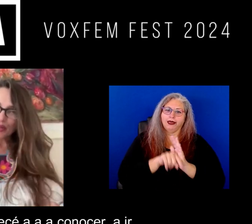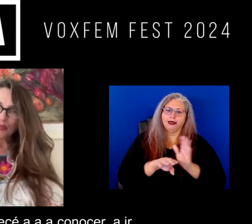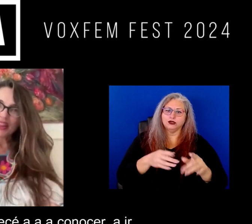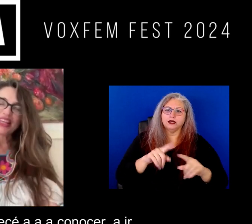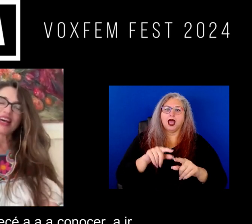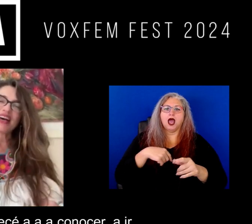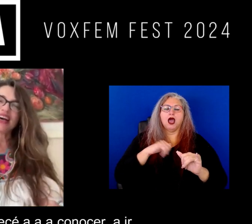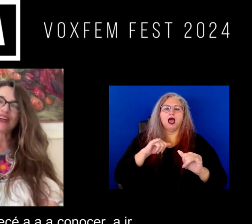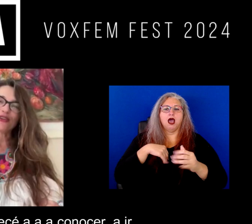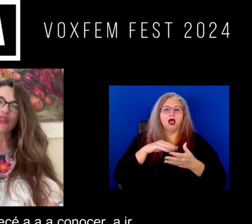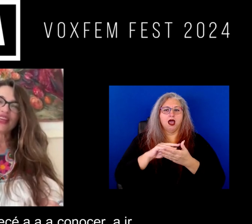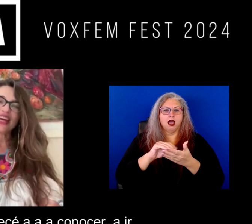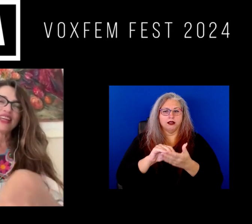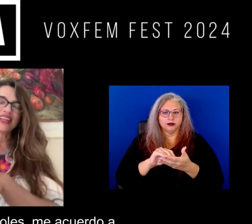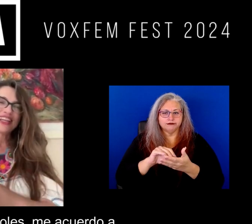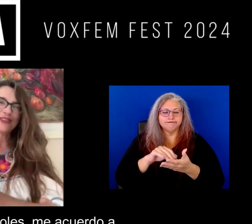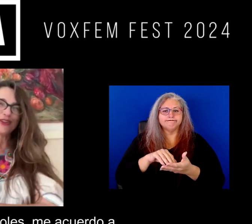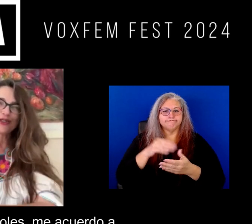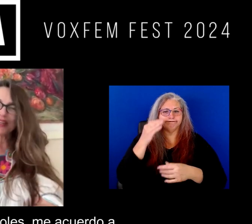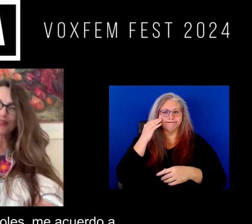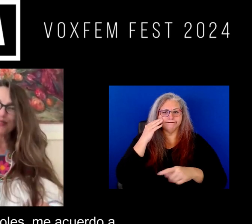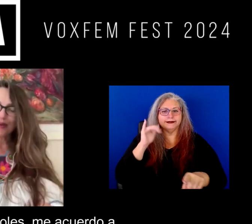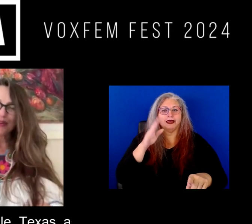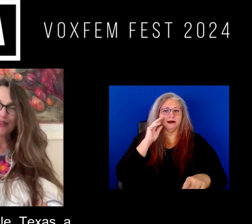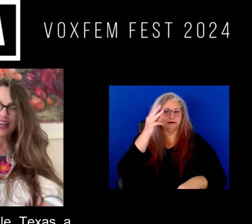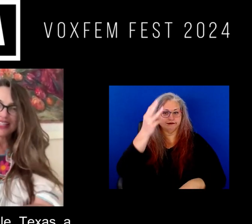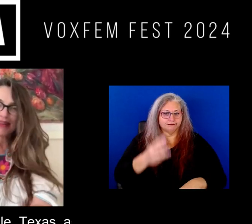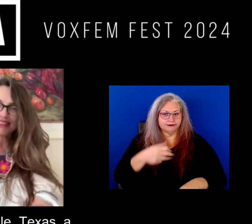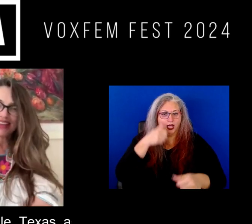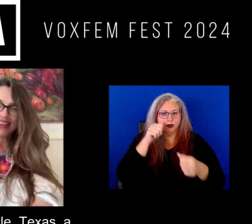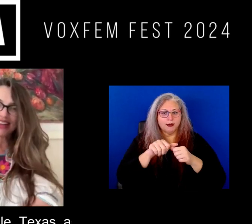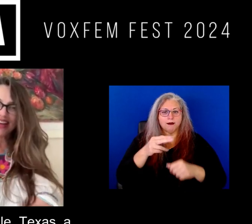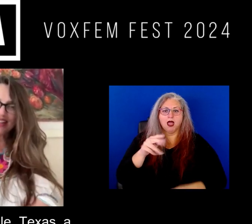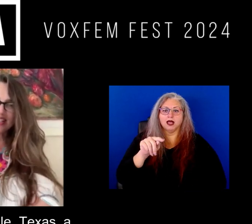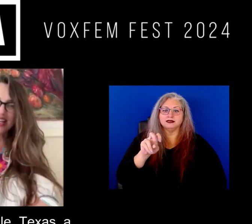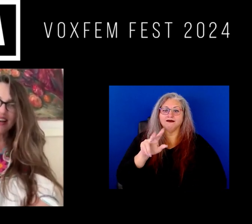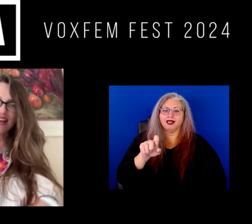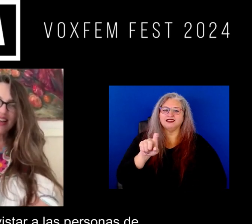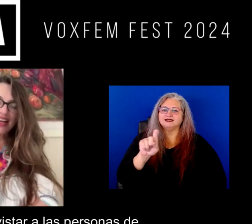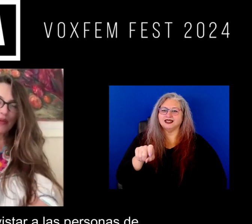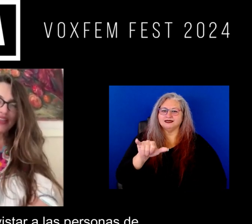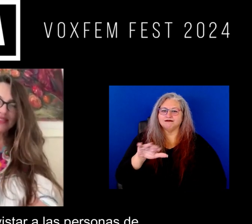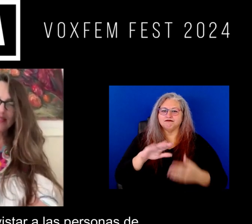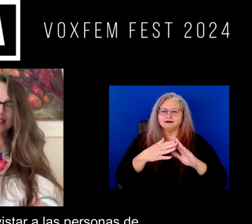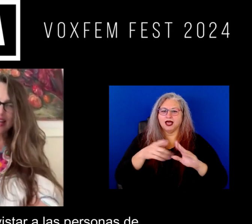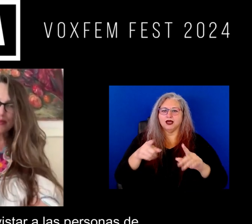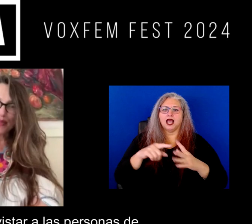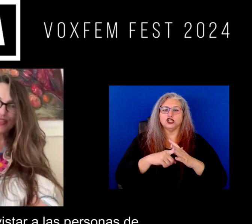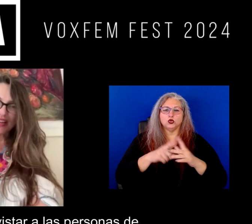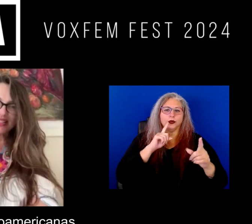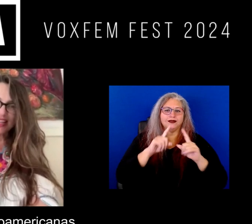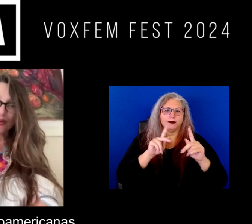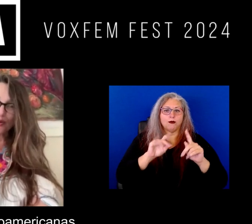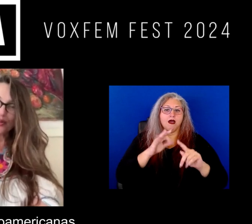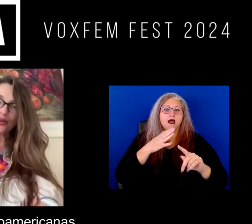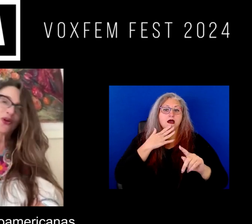cuando yo empecé a conocer, a ir todos los miércoles, me acuerdo, a Huntsville, Texas, a empezar a entrevistar a las